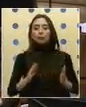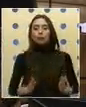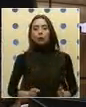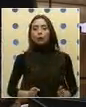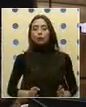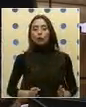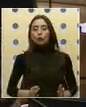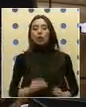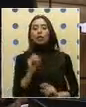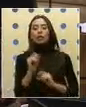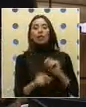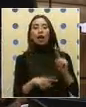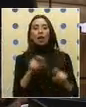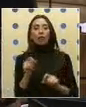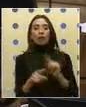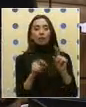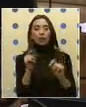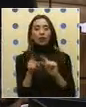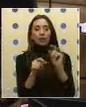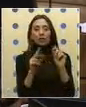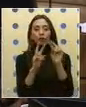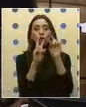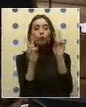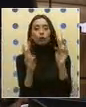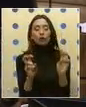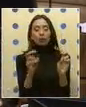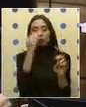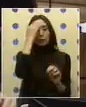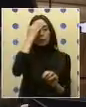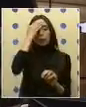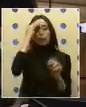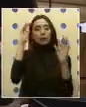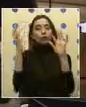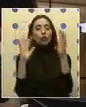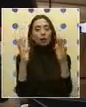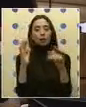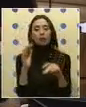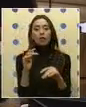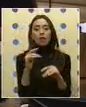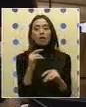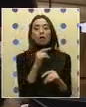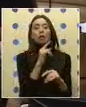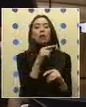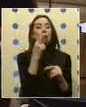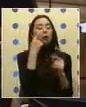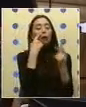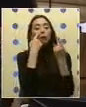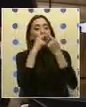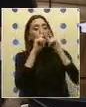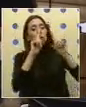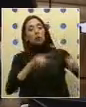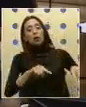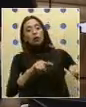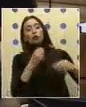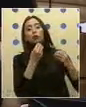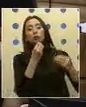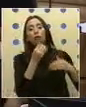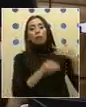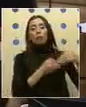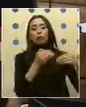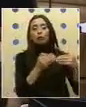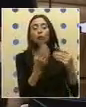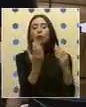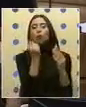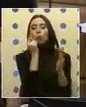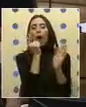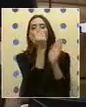estado defendiendo temas de preocupación ambiental. Entonces, al desconocer el procedimiento, al desconocer los parámetros